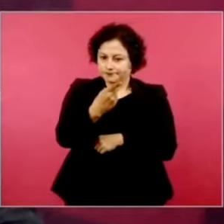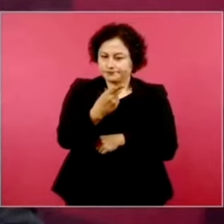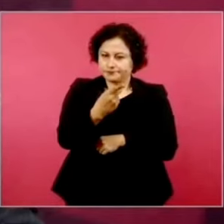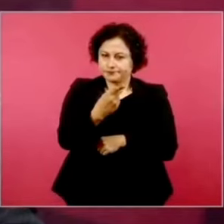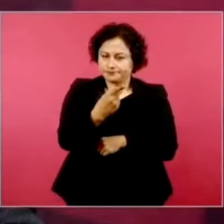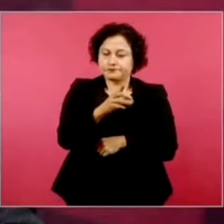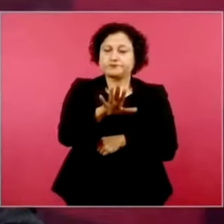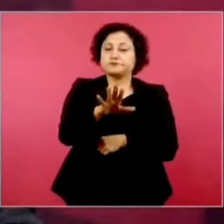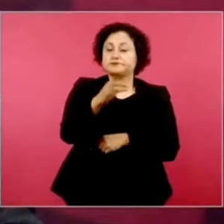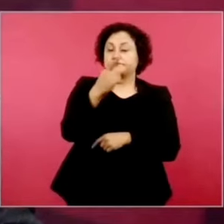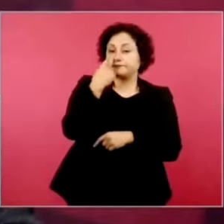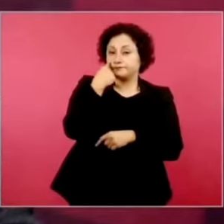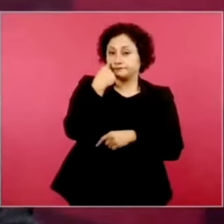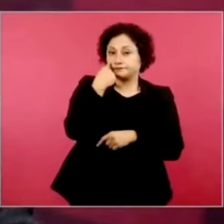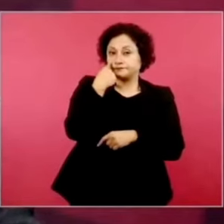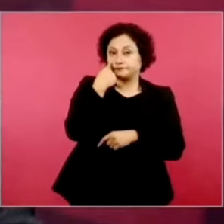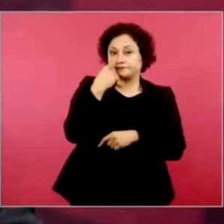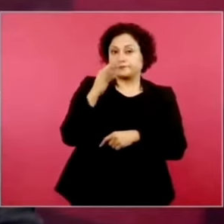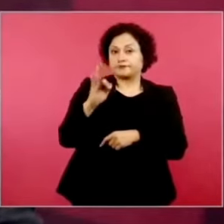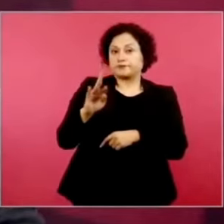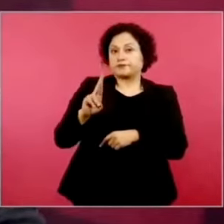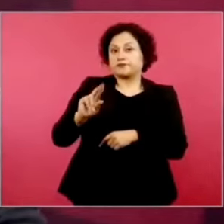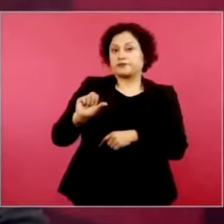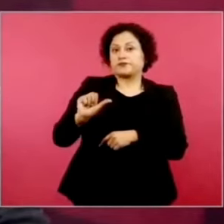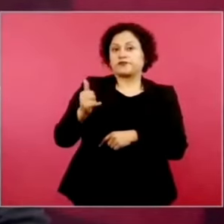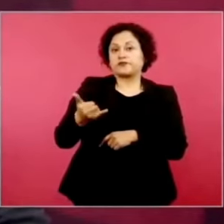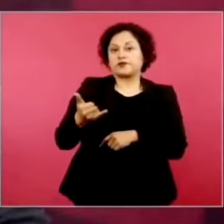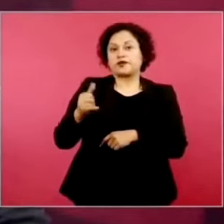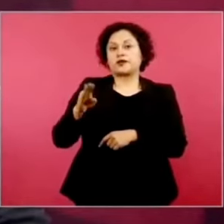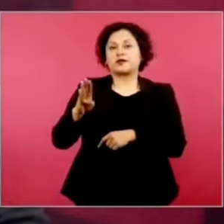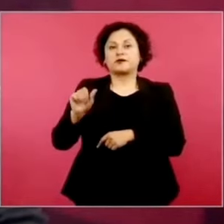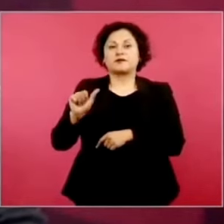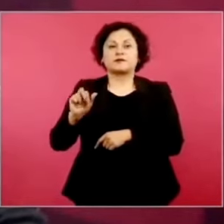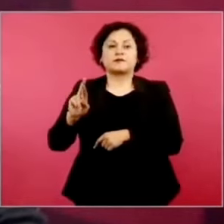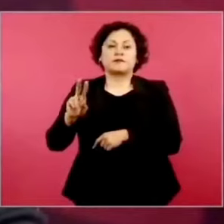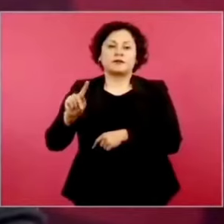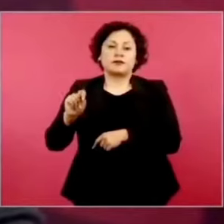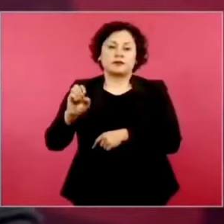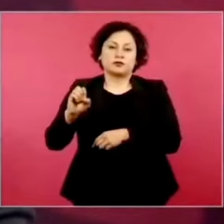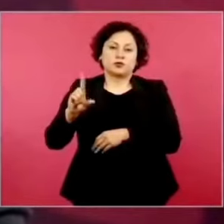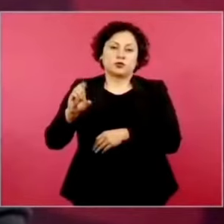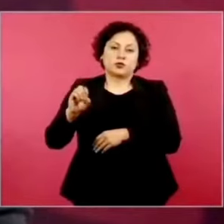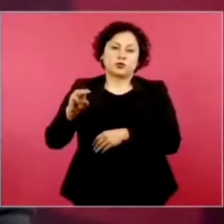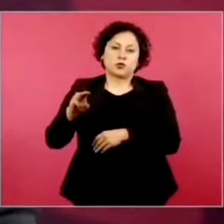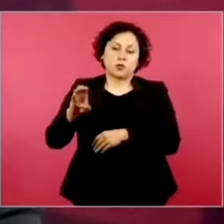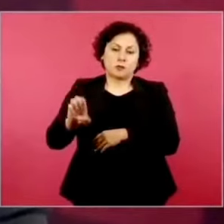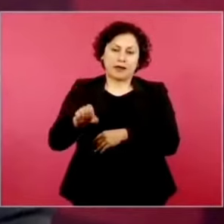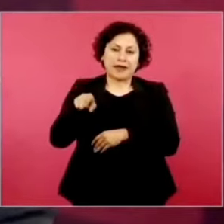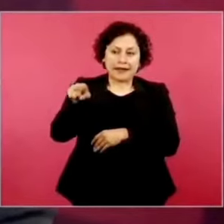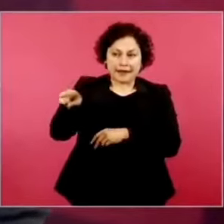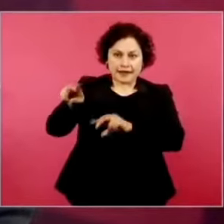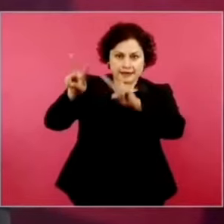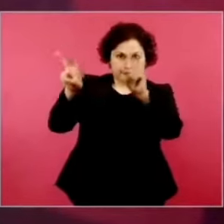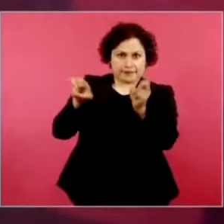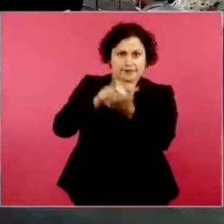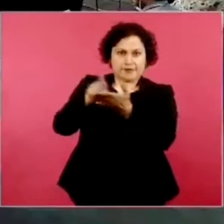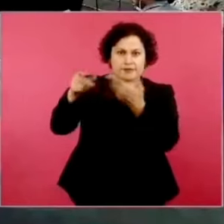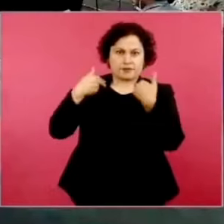el fray Bartolomé, de derechos humanos, que no sé qué les está pasando,